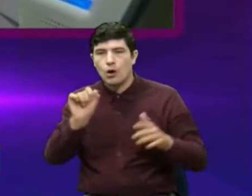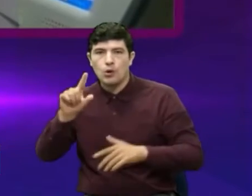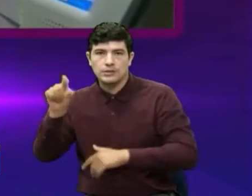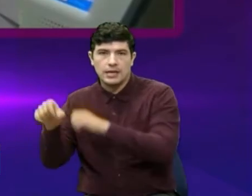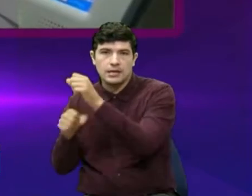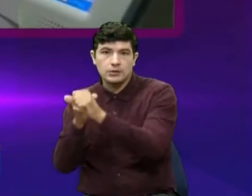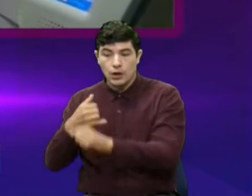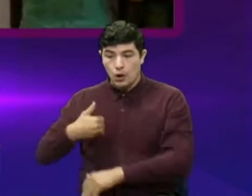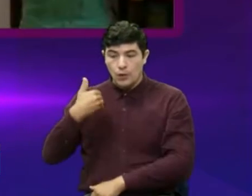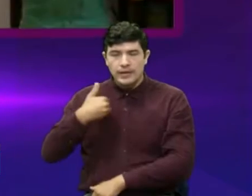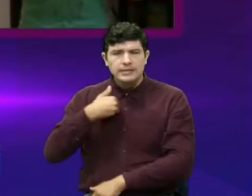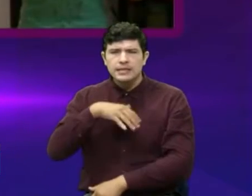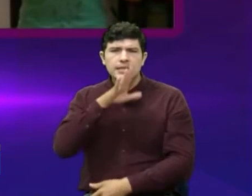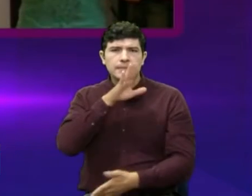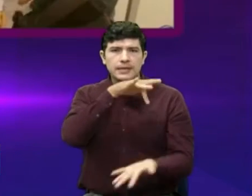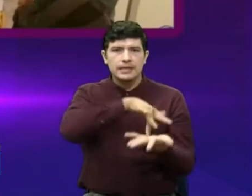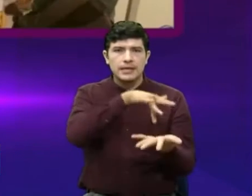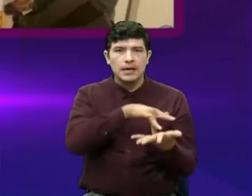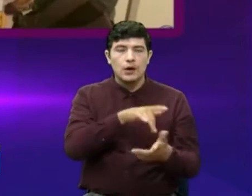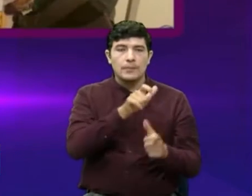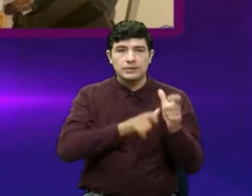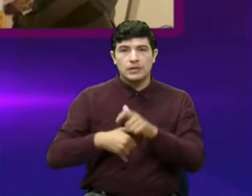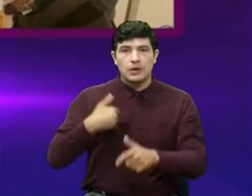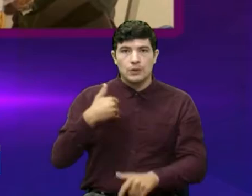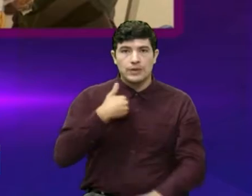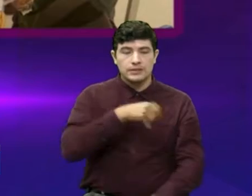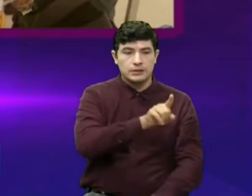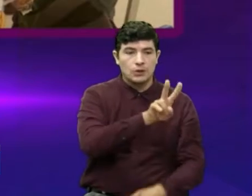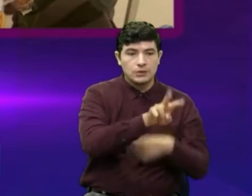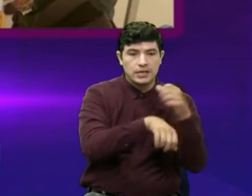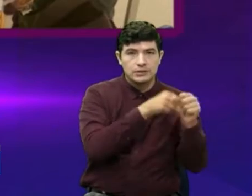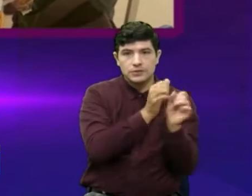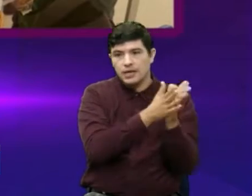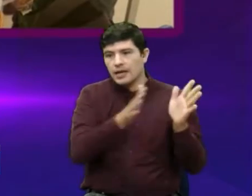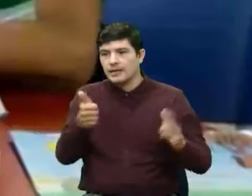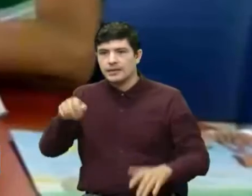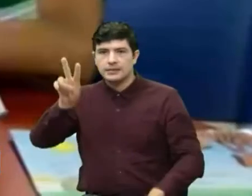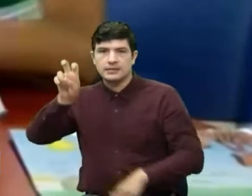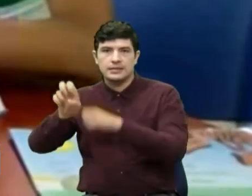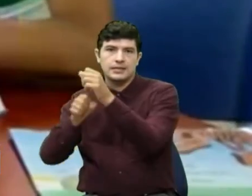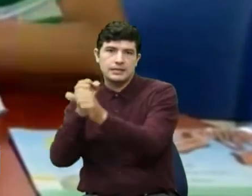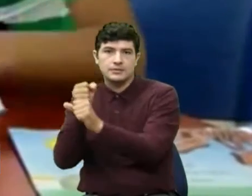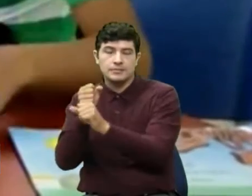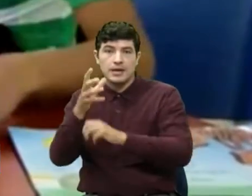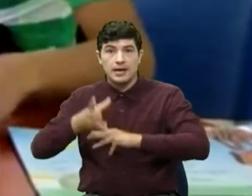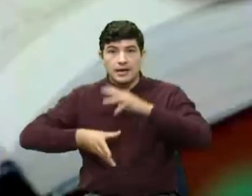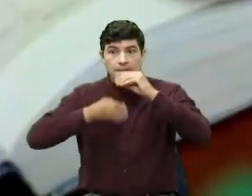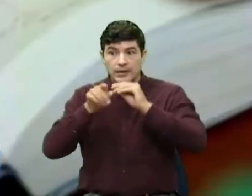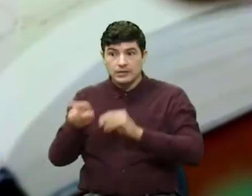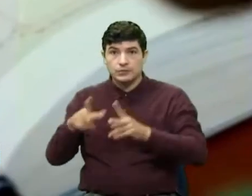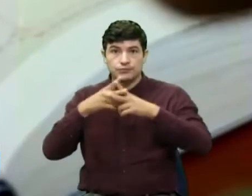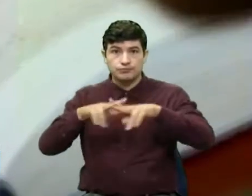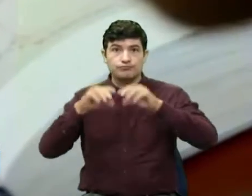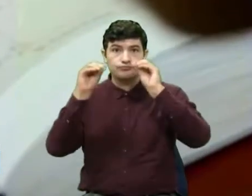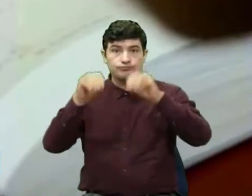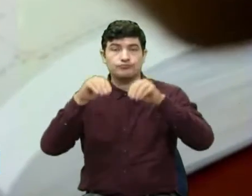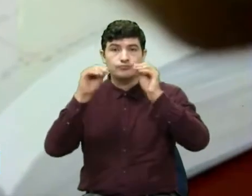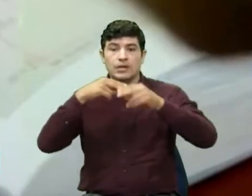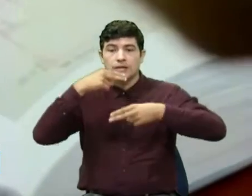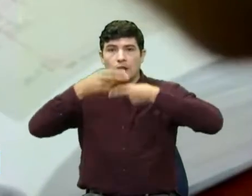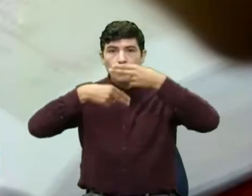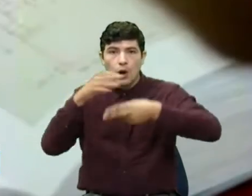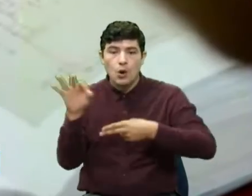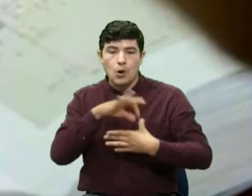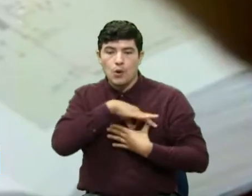en la juvenil pueden participar adolescentes de 12 a 17 años. Además hay talleres en línea de cuento y